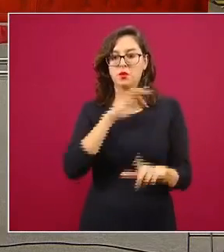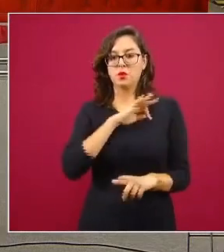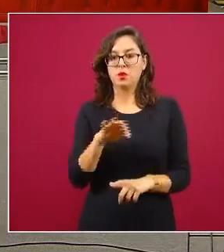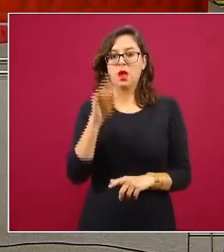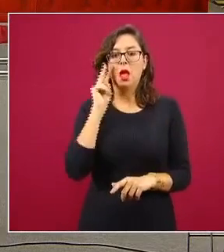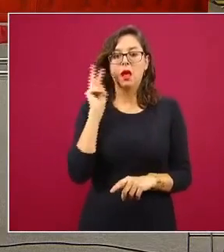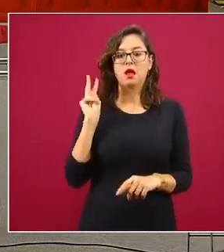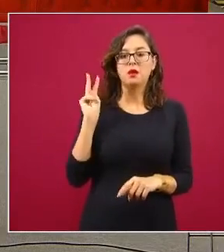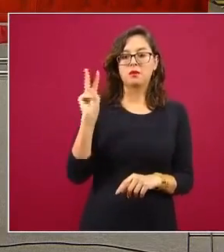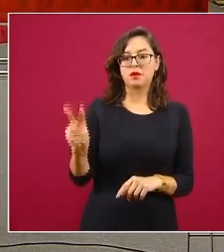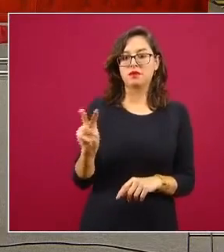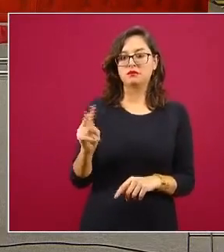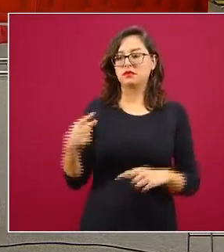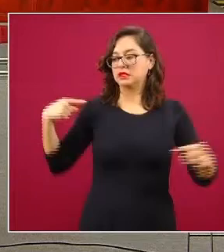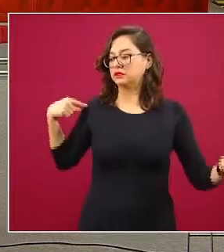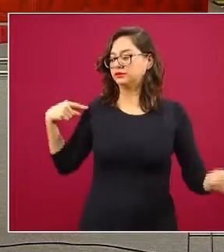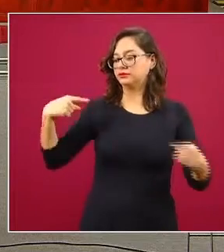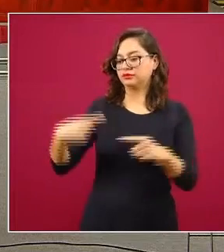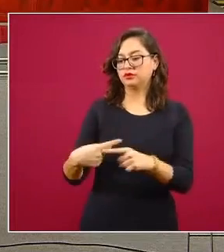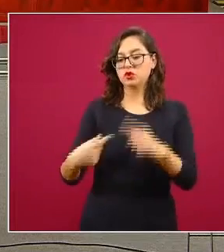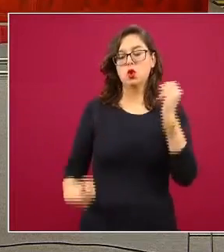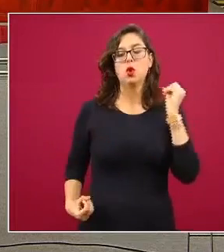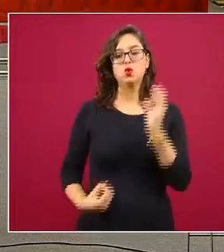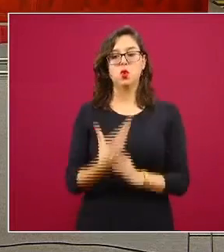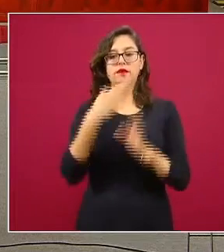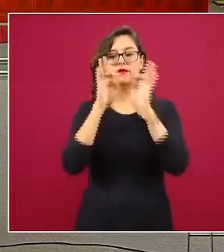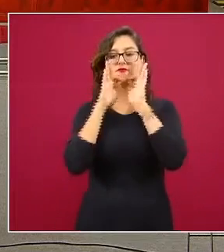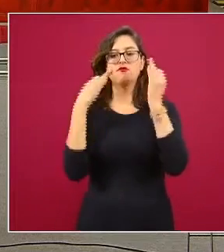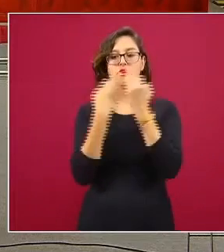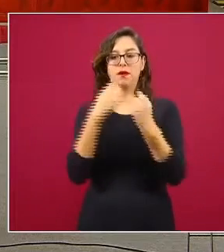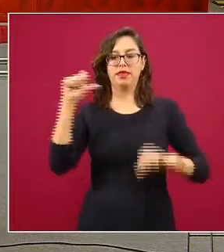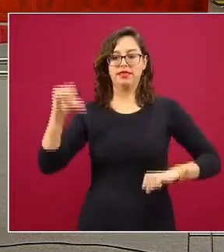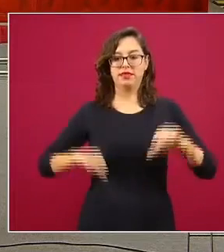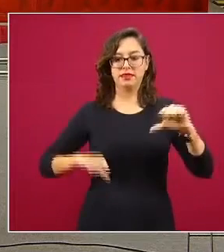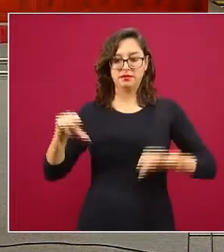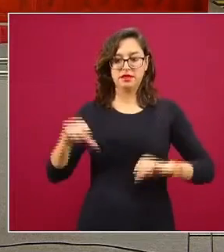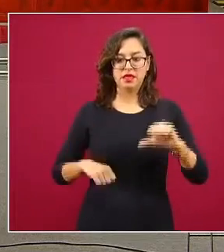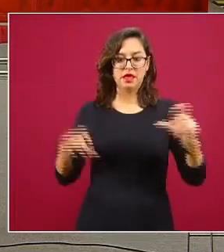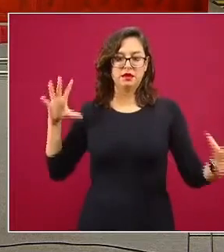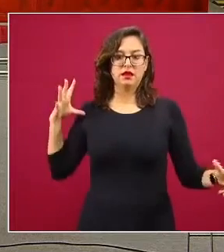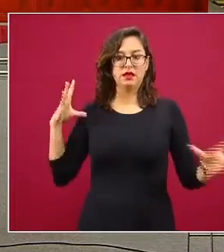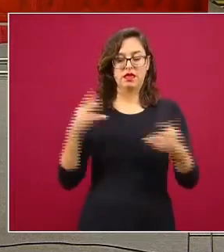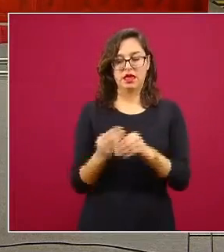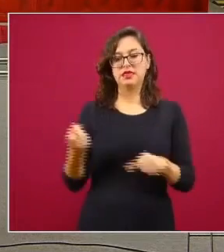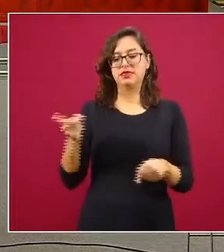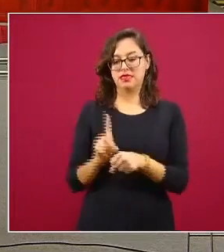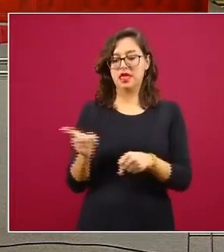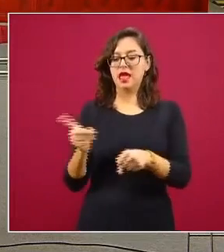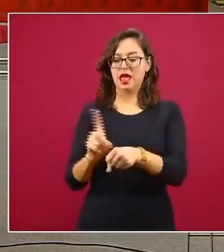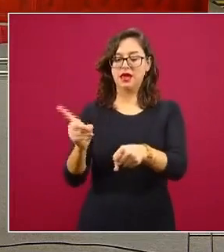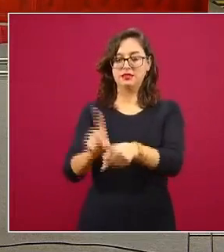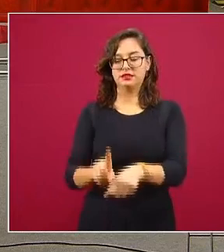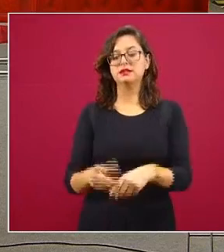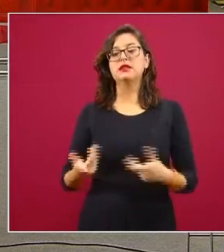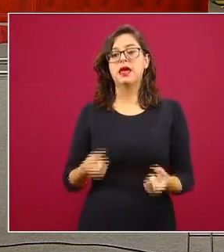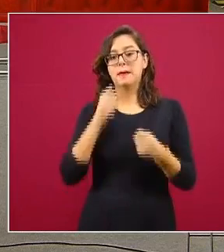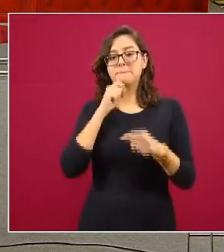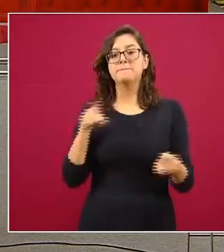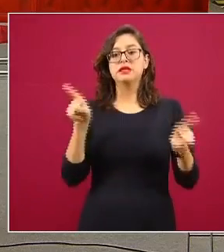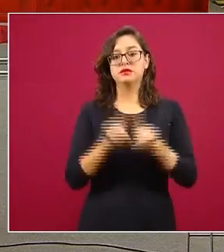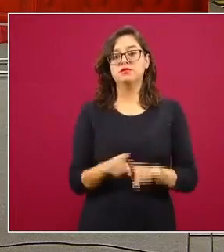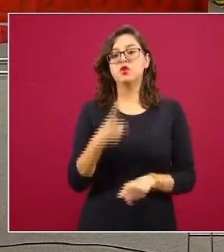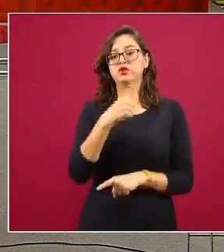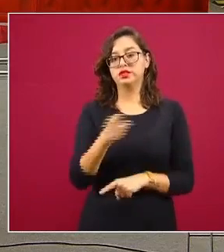señalamos los días que llevamos en esta nueva normalidad y el número 148 ya, conferencias